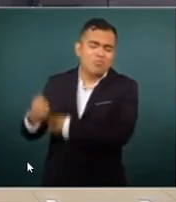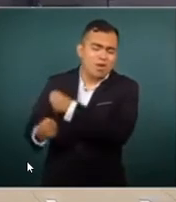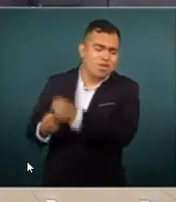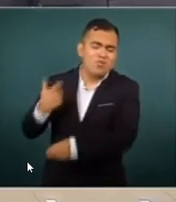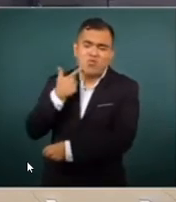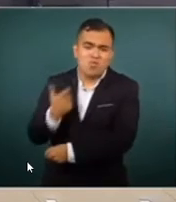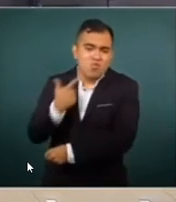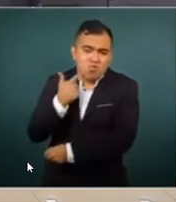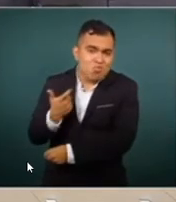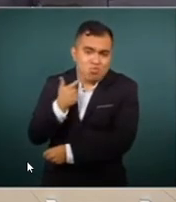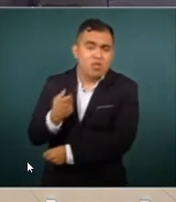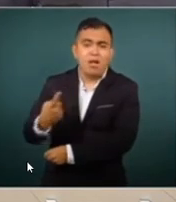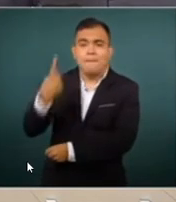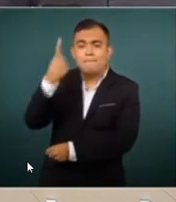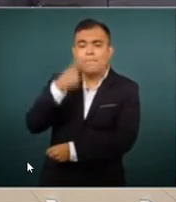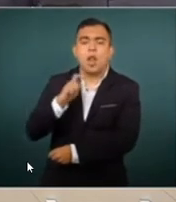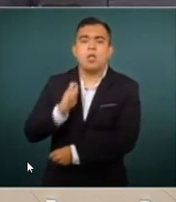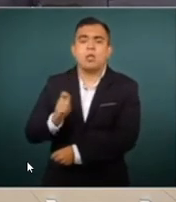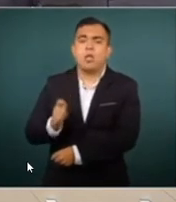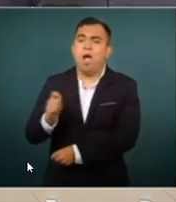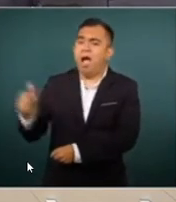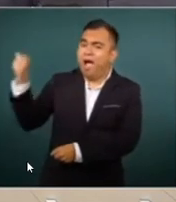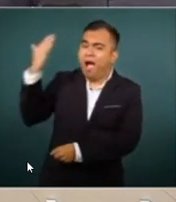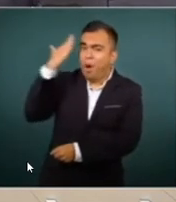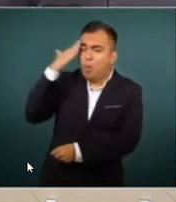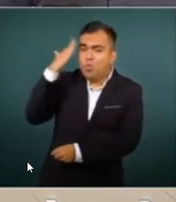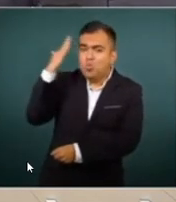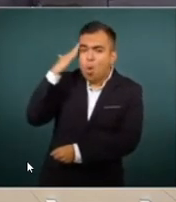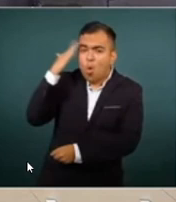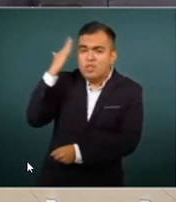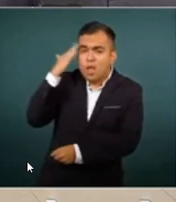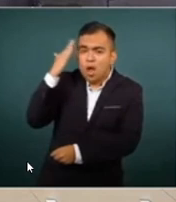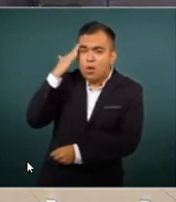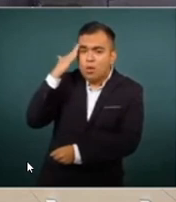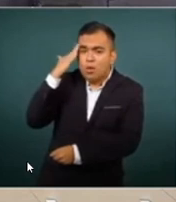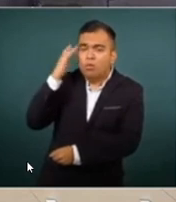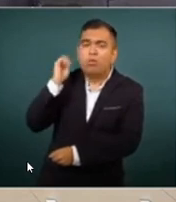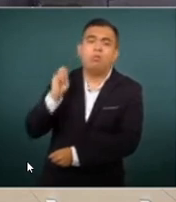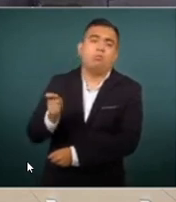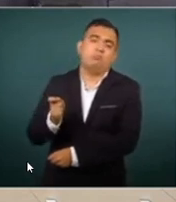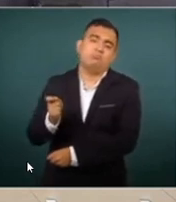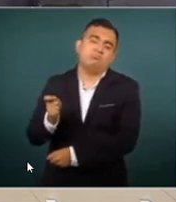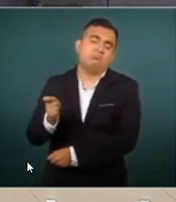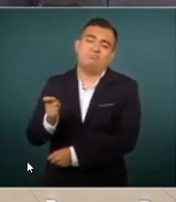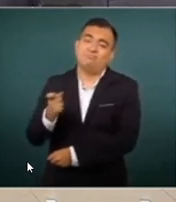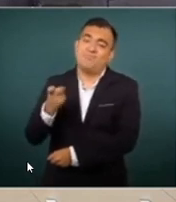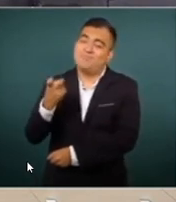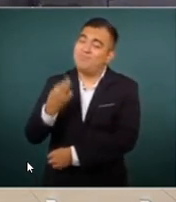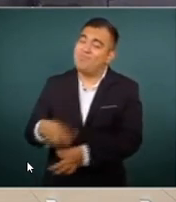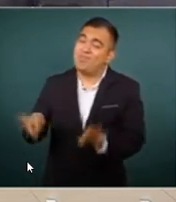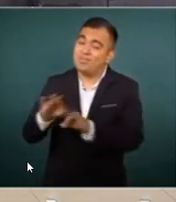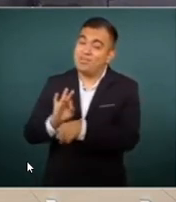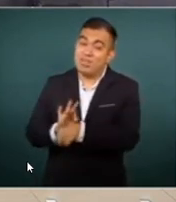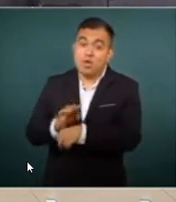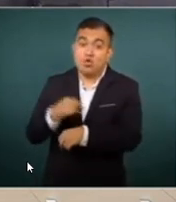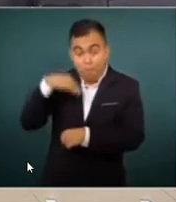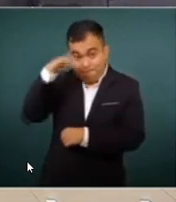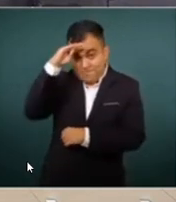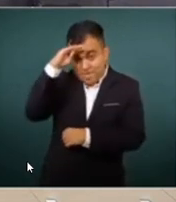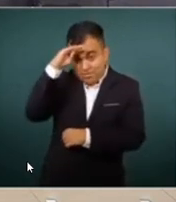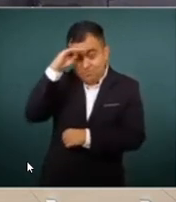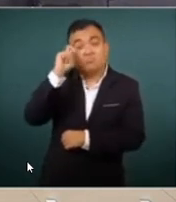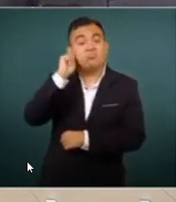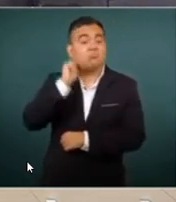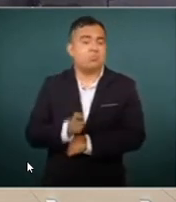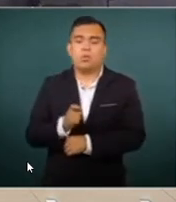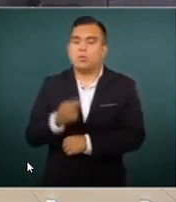para salir de un sistema autoritario y establecer la democracia. Pensamos que es imperativo corregir el rumbo y recuperar